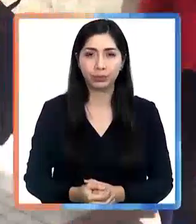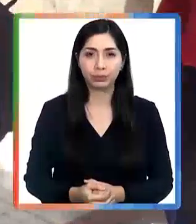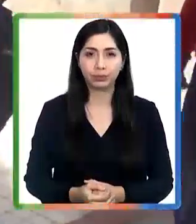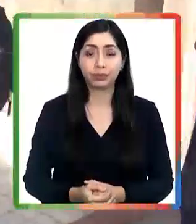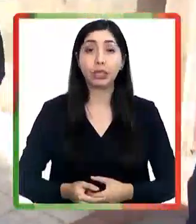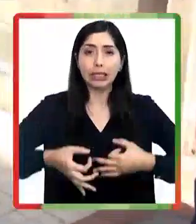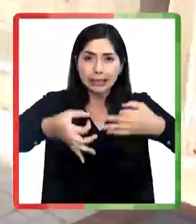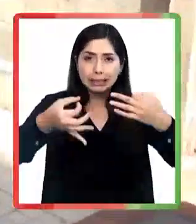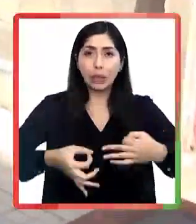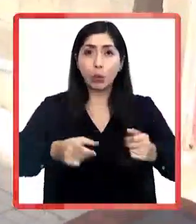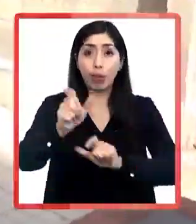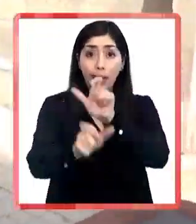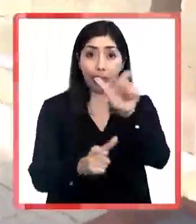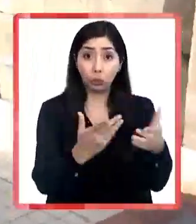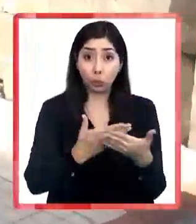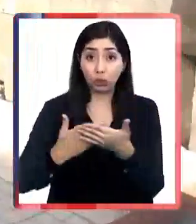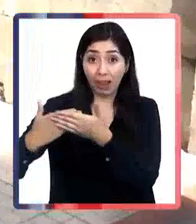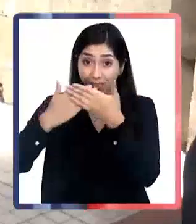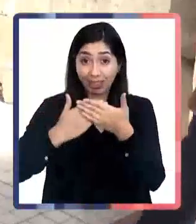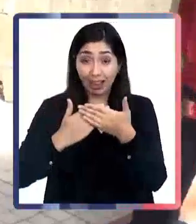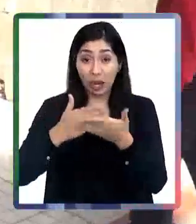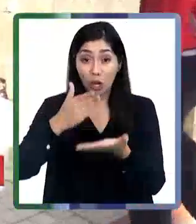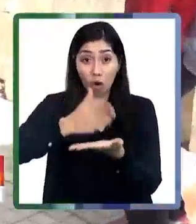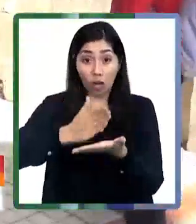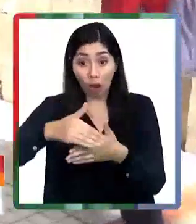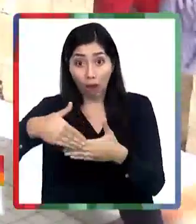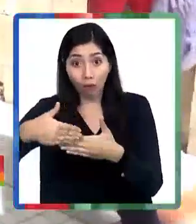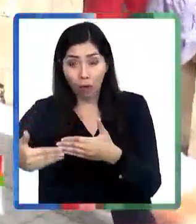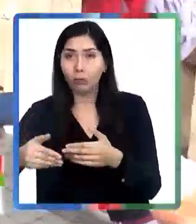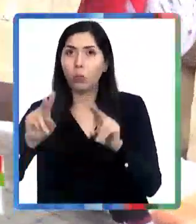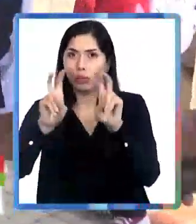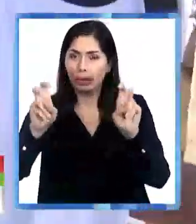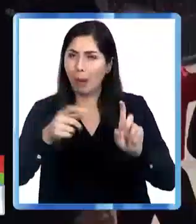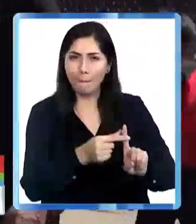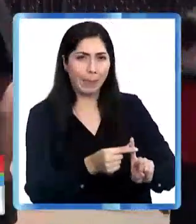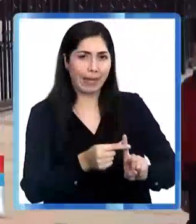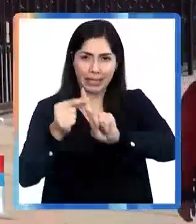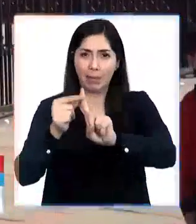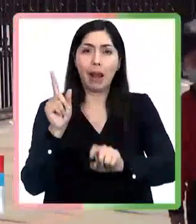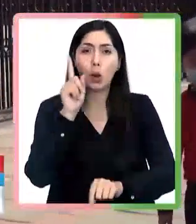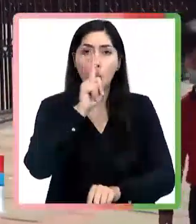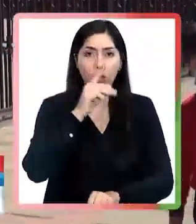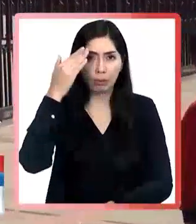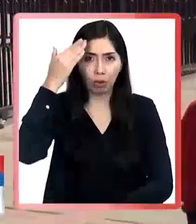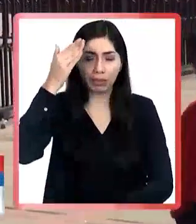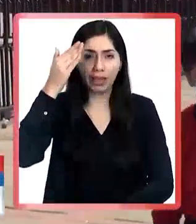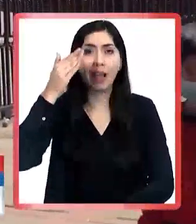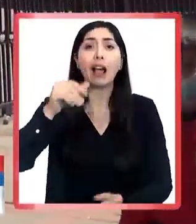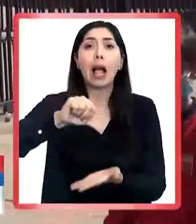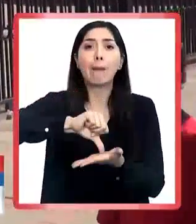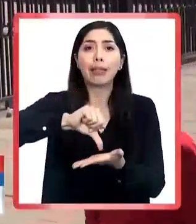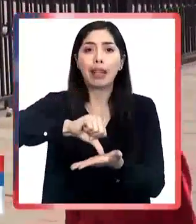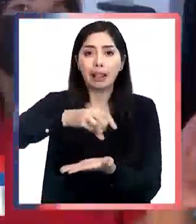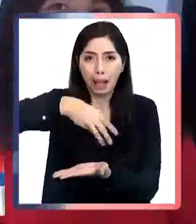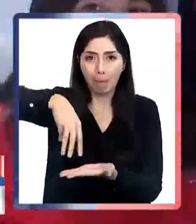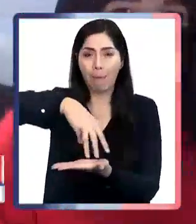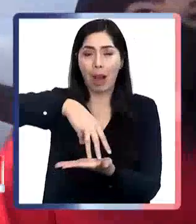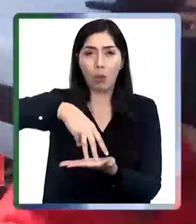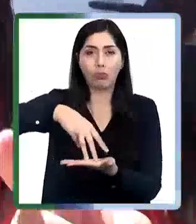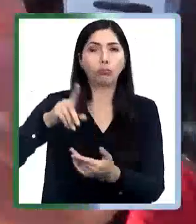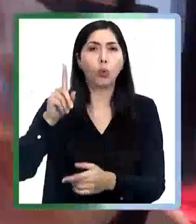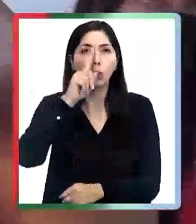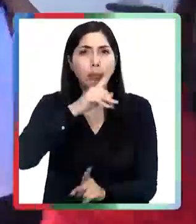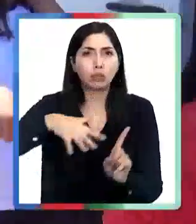La seguridad de los escolares a la salida de los colegios es un tema que se ha convertido en prioridad en los últimos días en la capital maulina debido a supuestos hechos